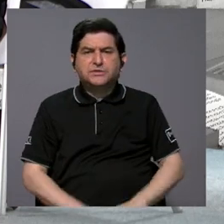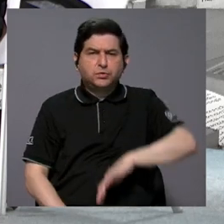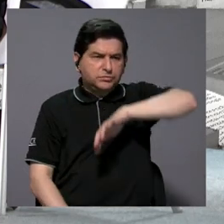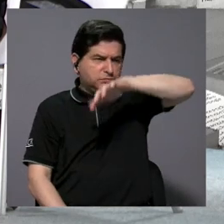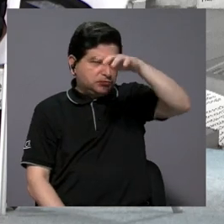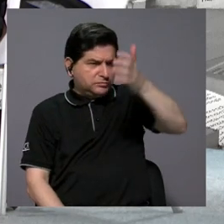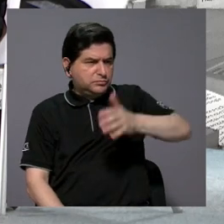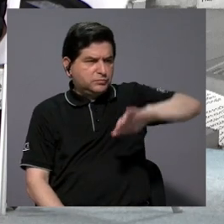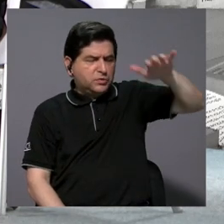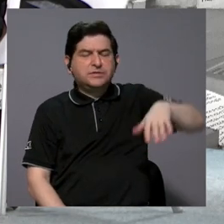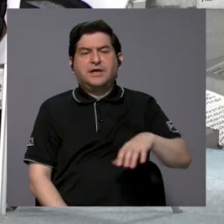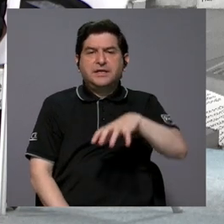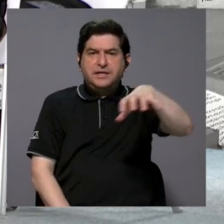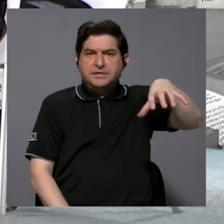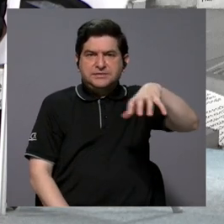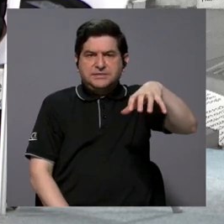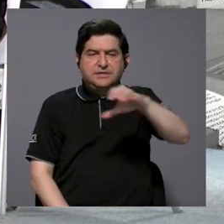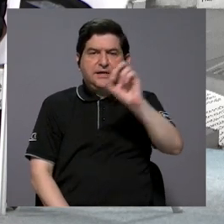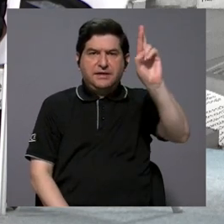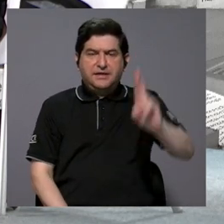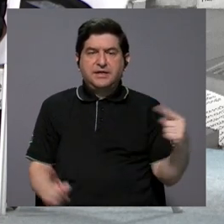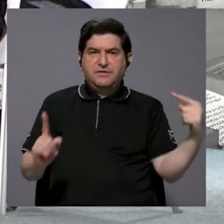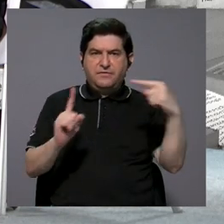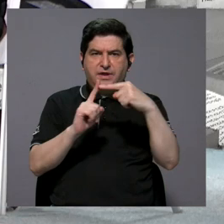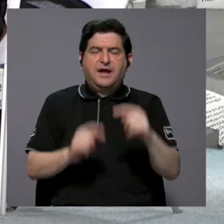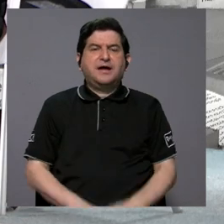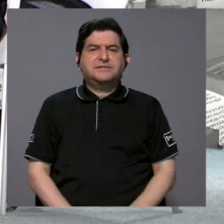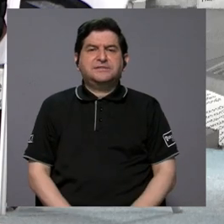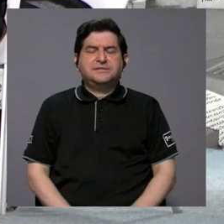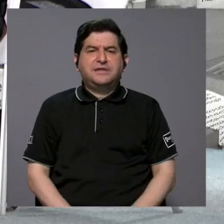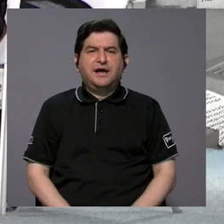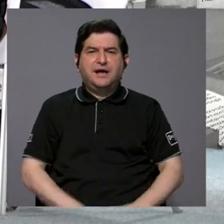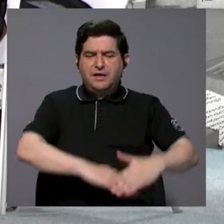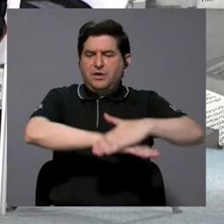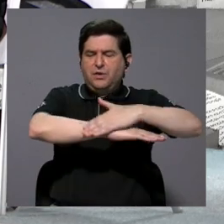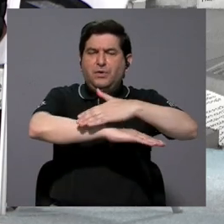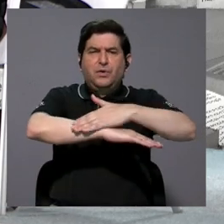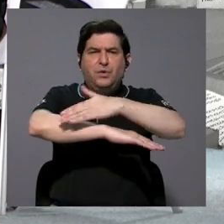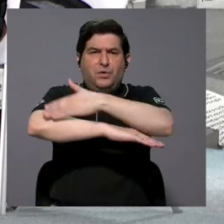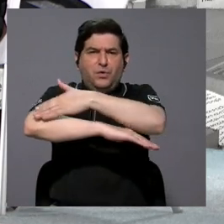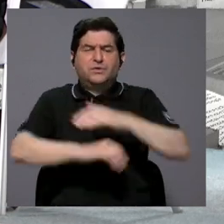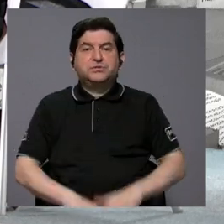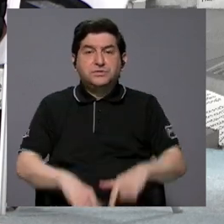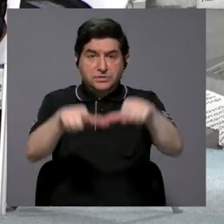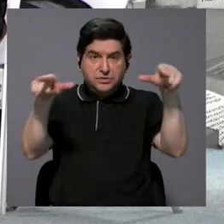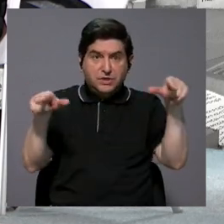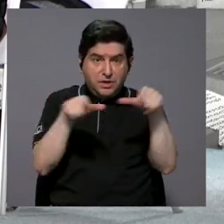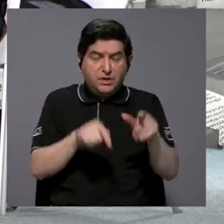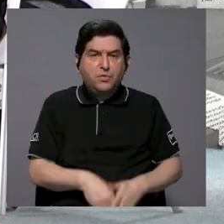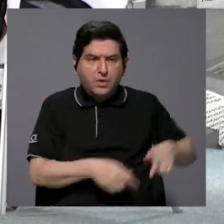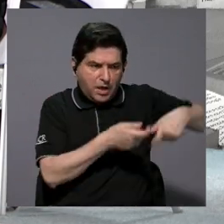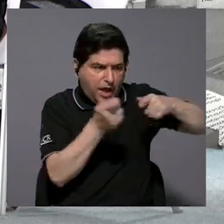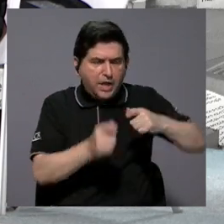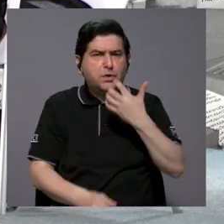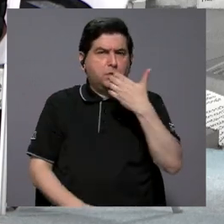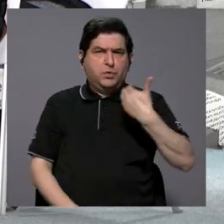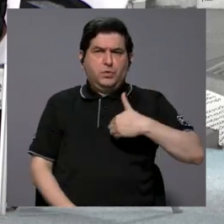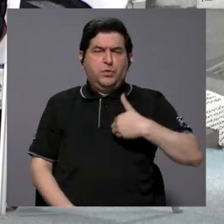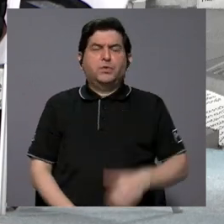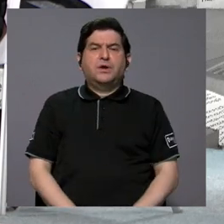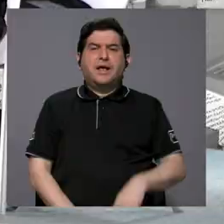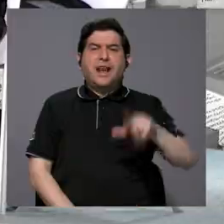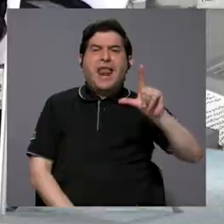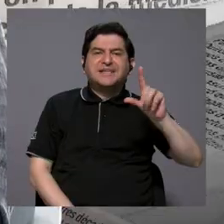montañosa del Caribe costarricense hasta la llanura costera, con sitios arqueológicos privilegiados también, como las